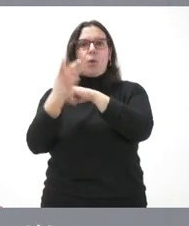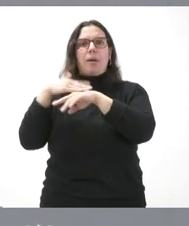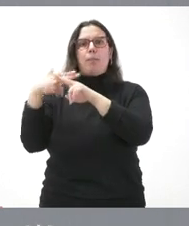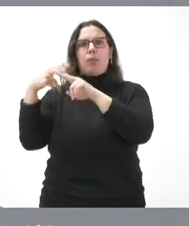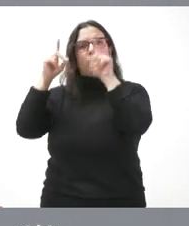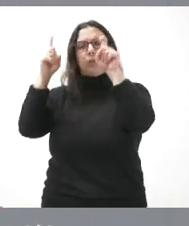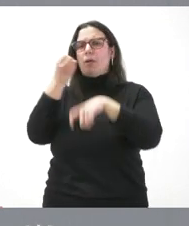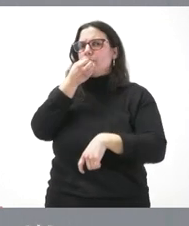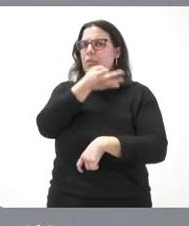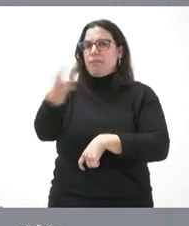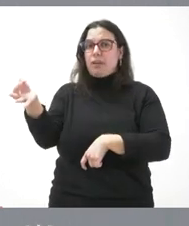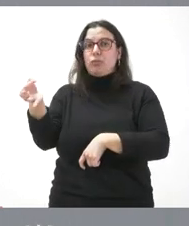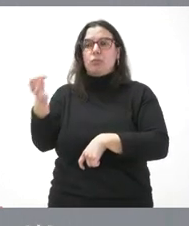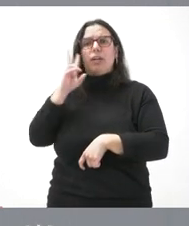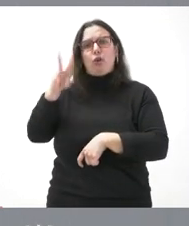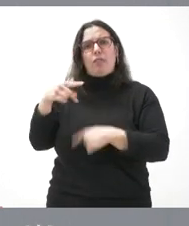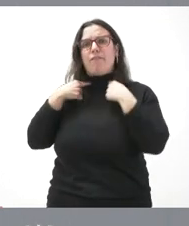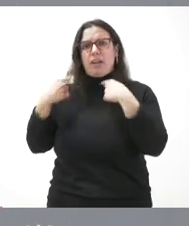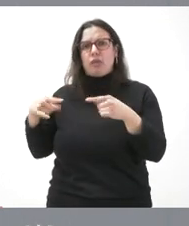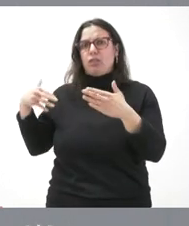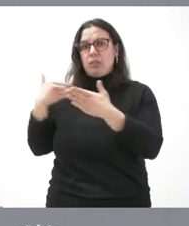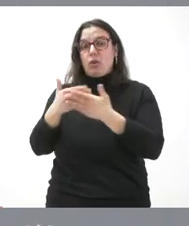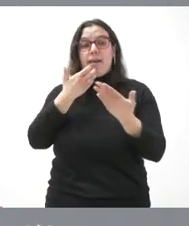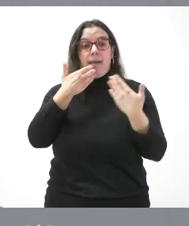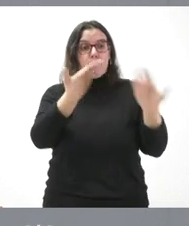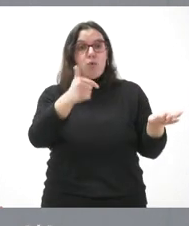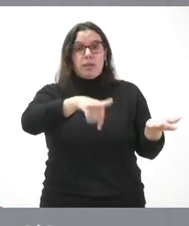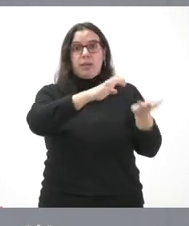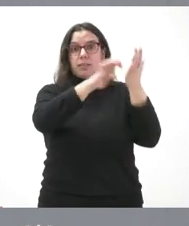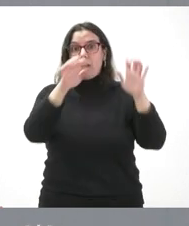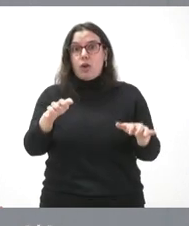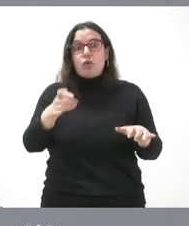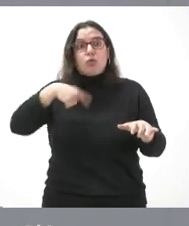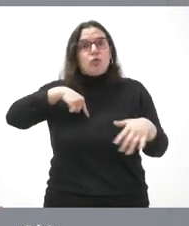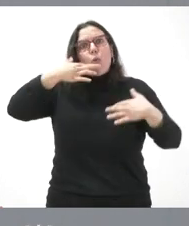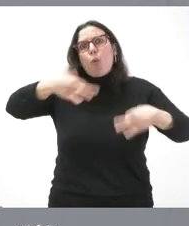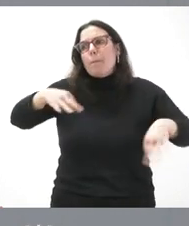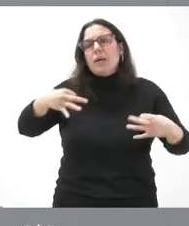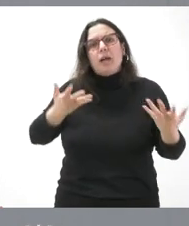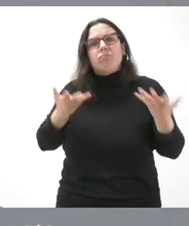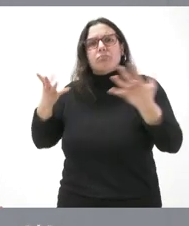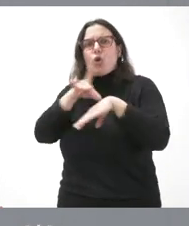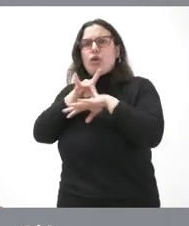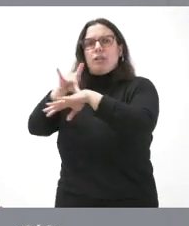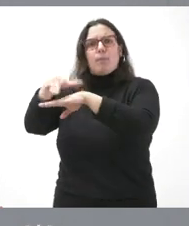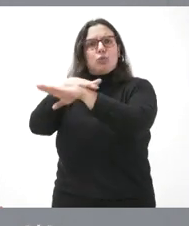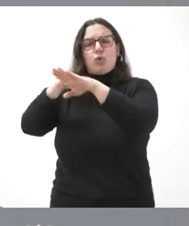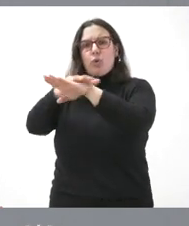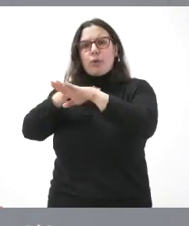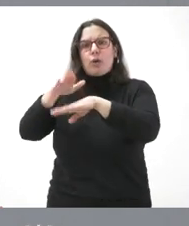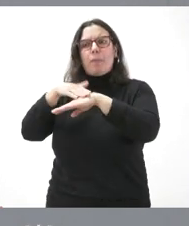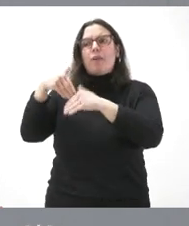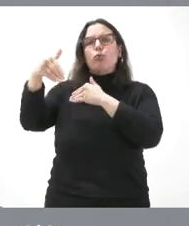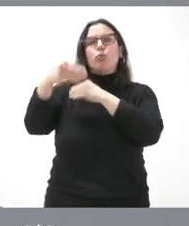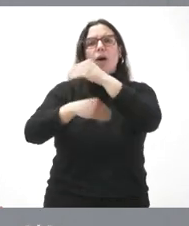Bienvenido sea el reconocimiento de ese fracaso. Y aquí está el ejemplo de Castilla y León, en que podamos humildemente, para orientar al Gobierno en cómo hacerlo en el